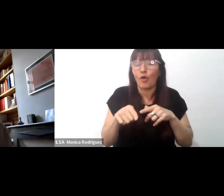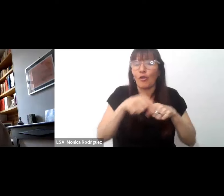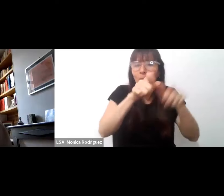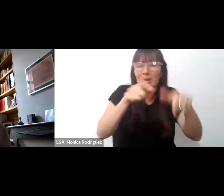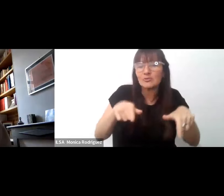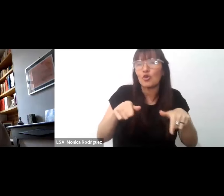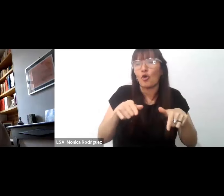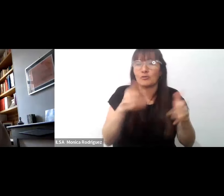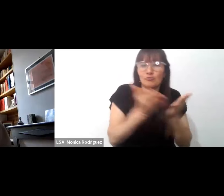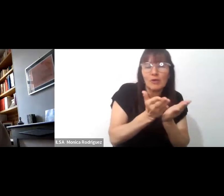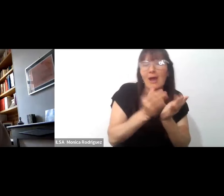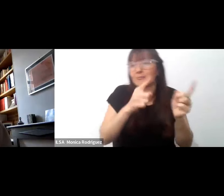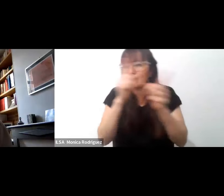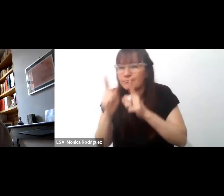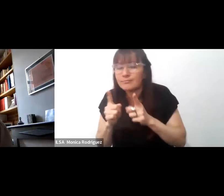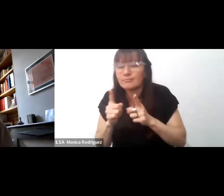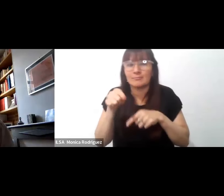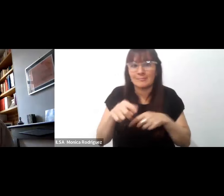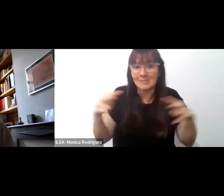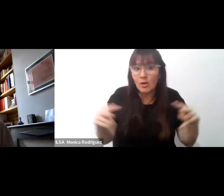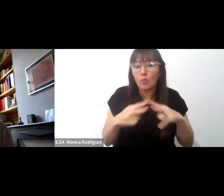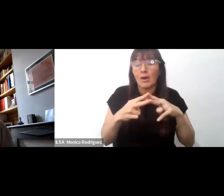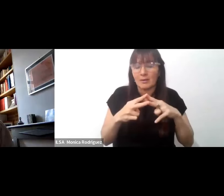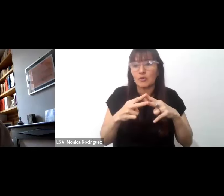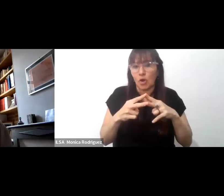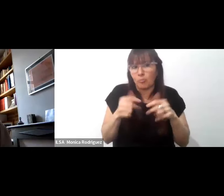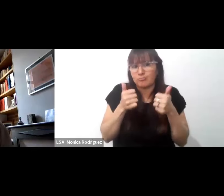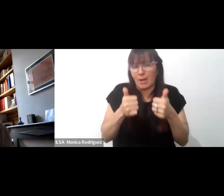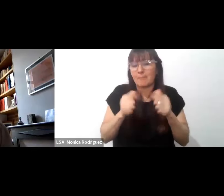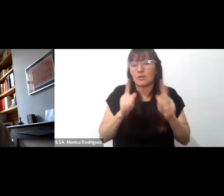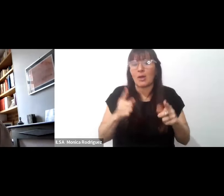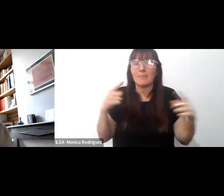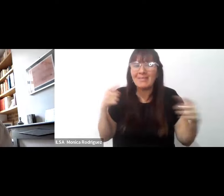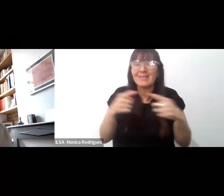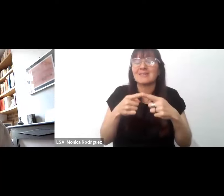sino que el desafío también está en producir